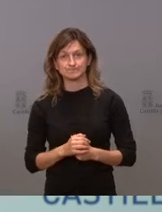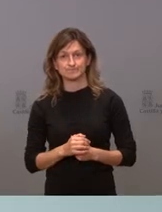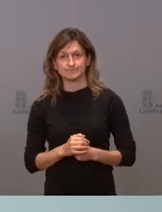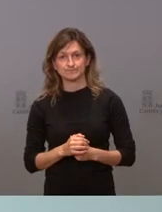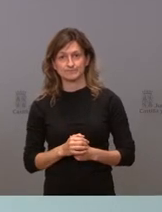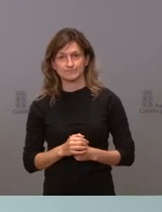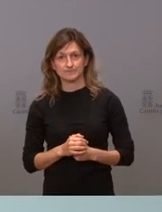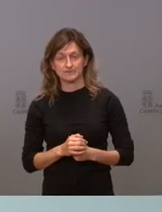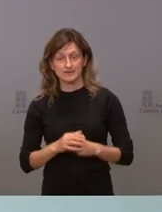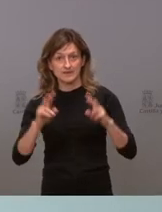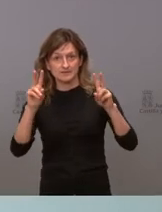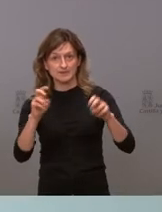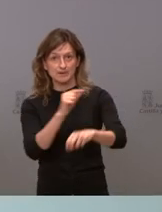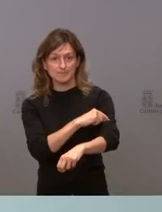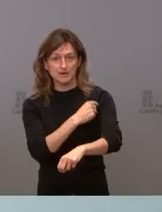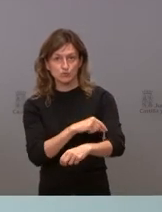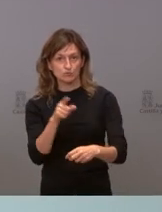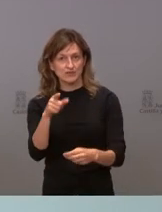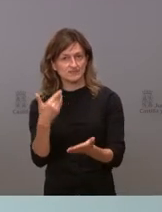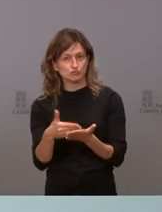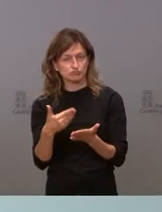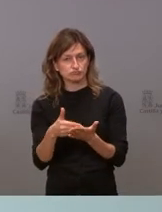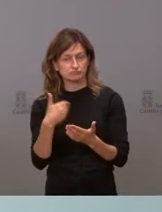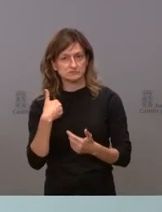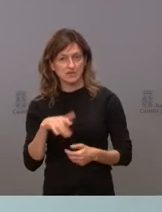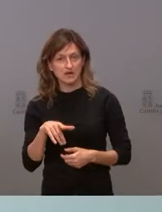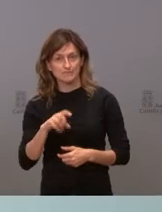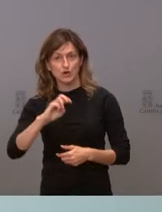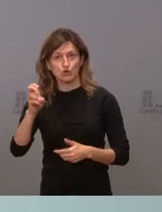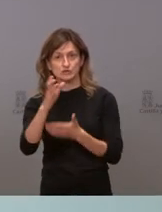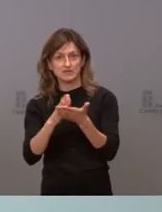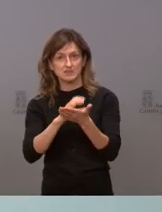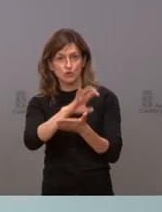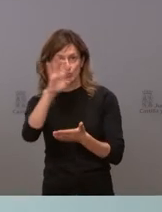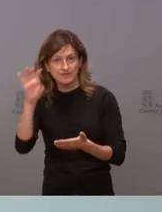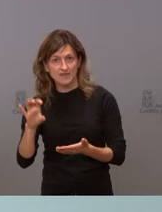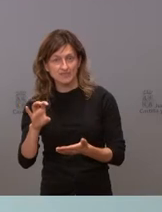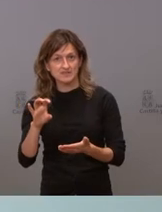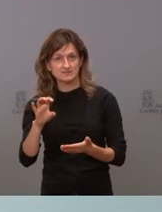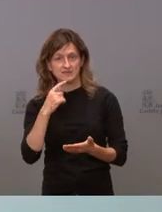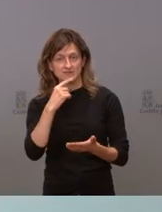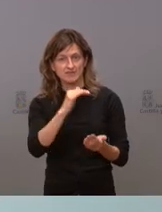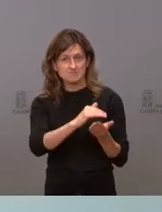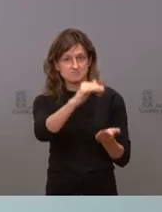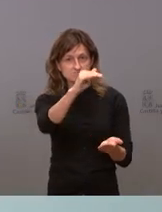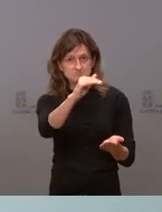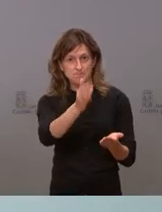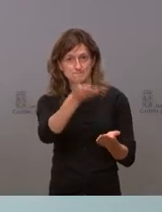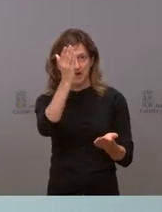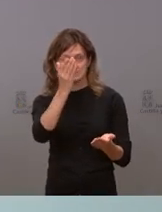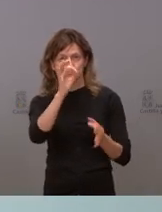Este tema de las vacunas ¿les consta a ustedes que otras comunidades autónomas están recibiendo más vacunas